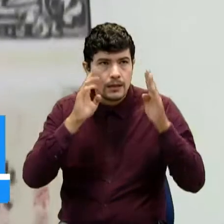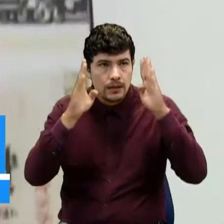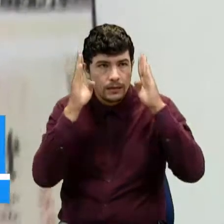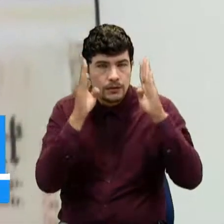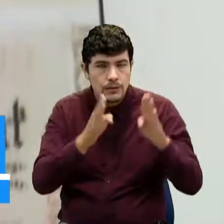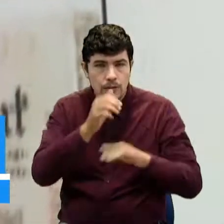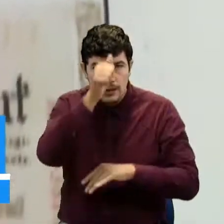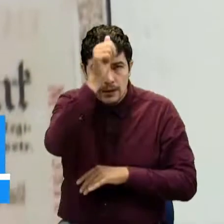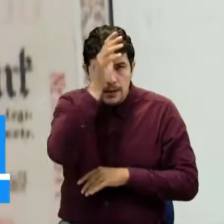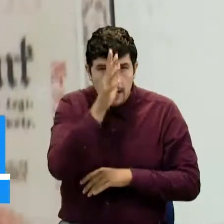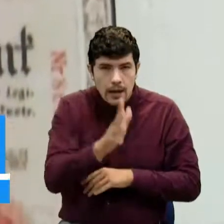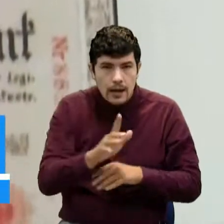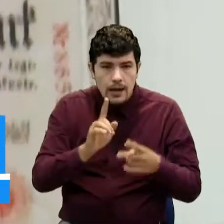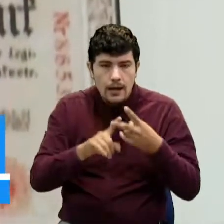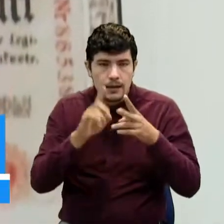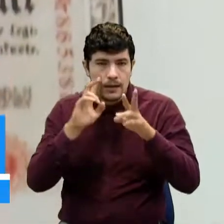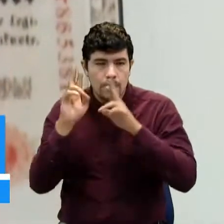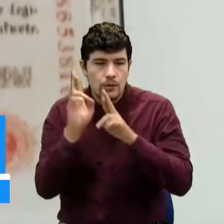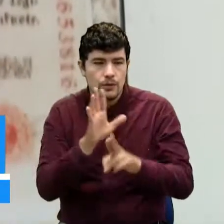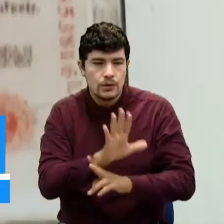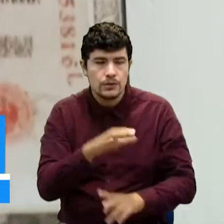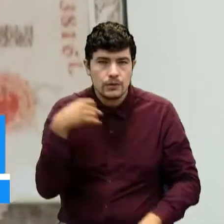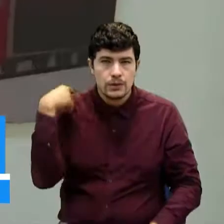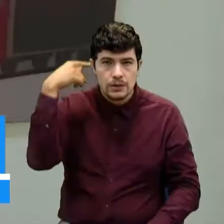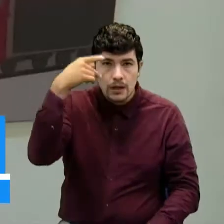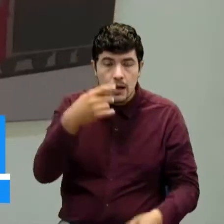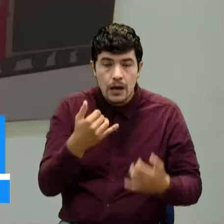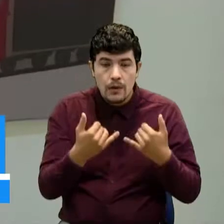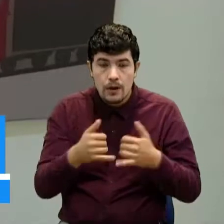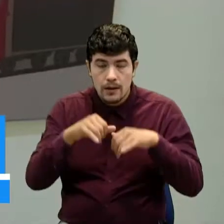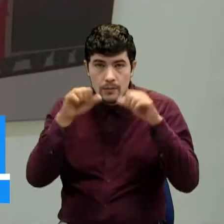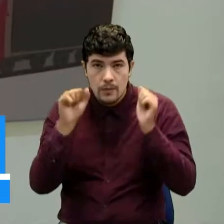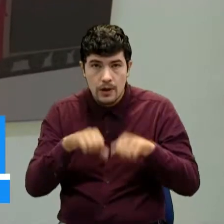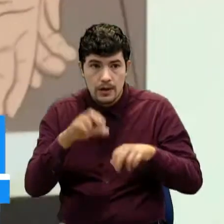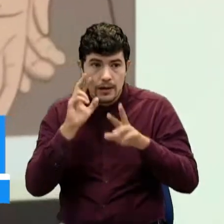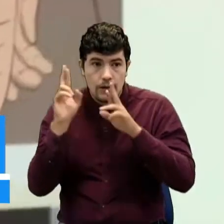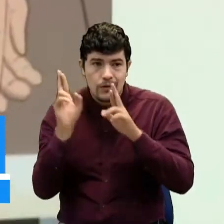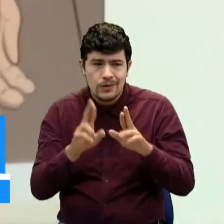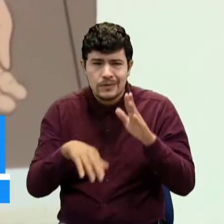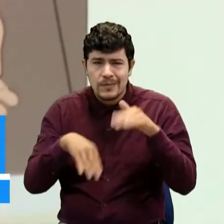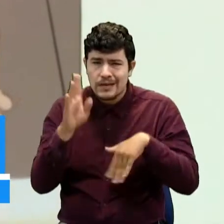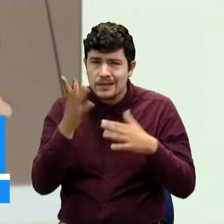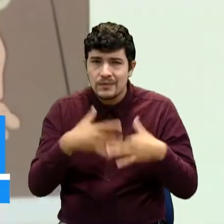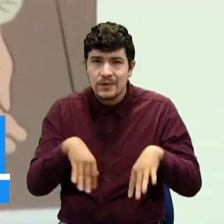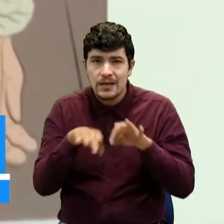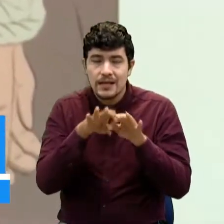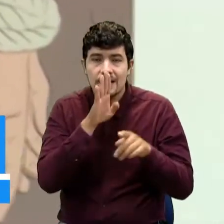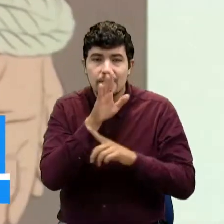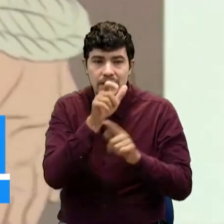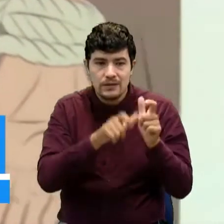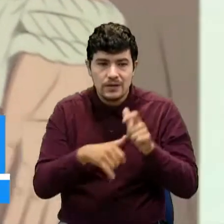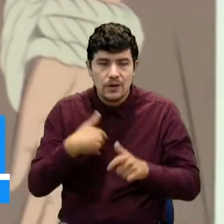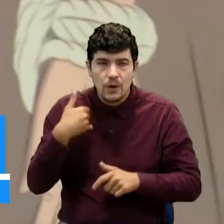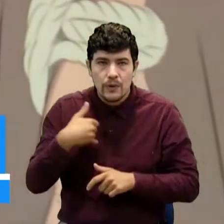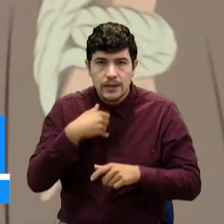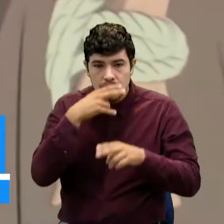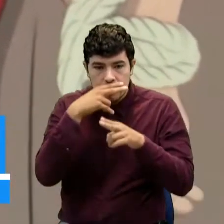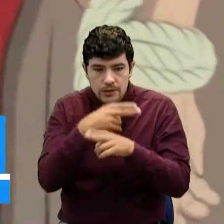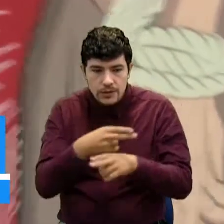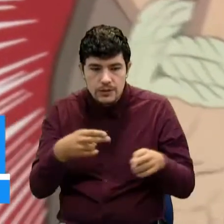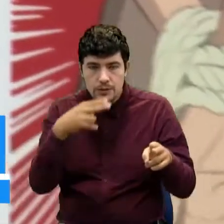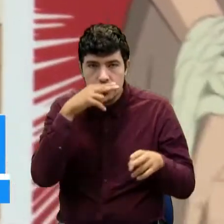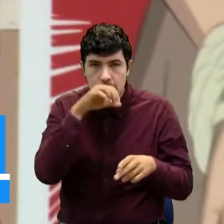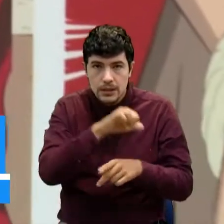para reconocer nuestra historia, se pueda llegar sobre todo a los jóvenes y a los niños de una manera